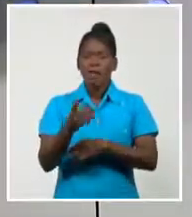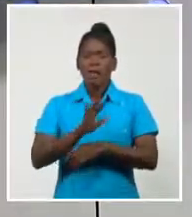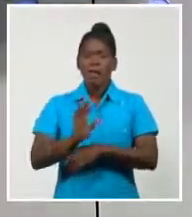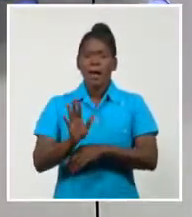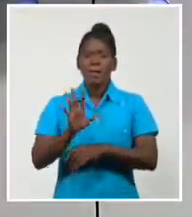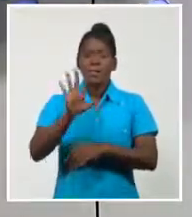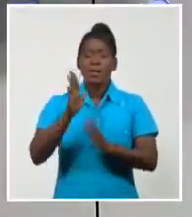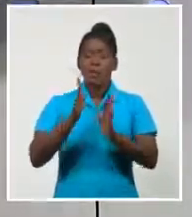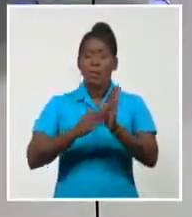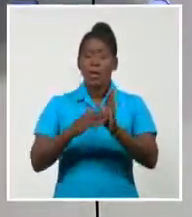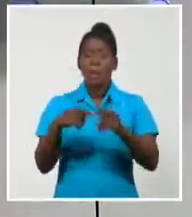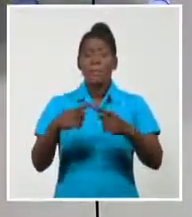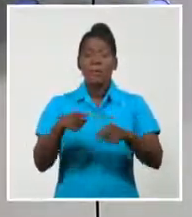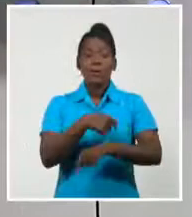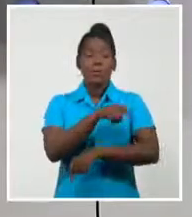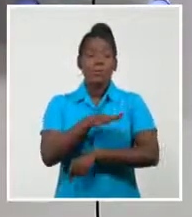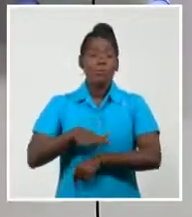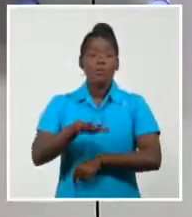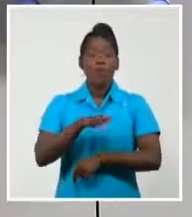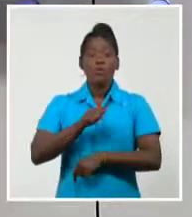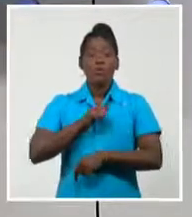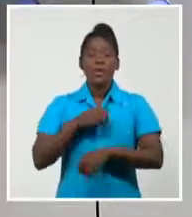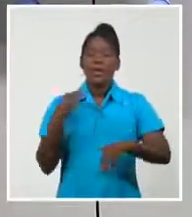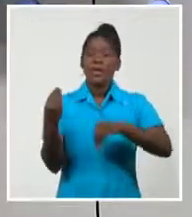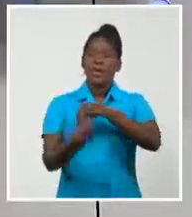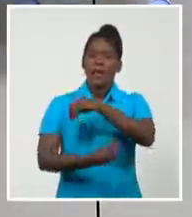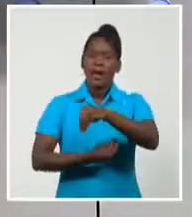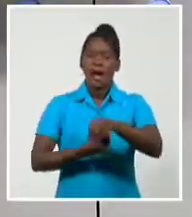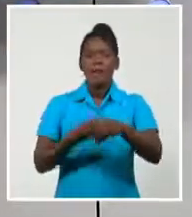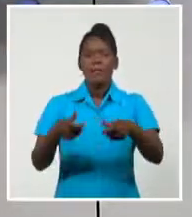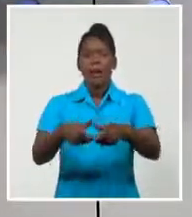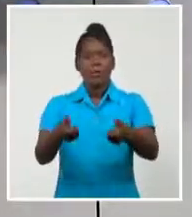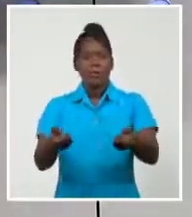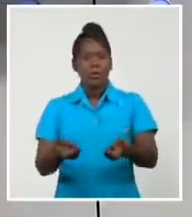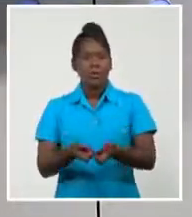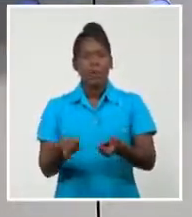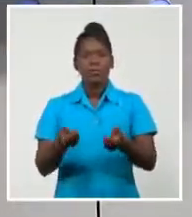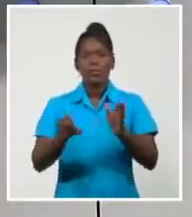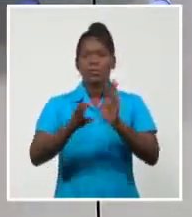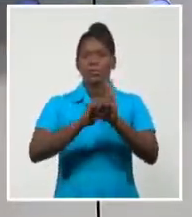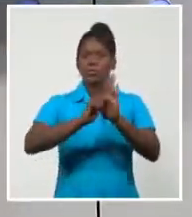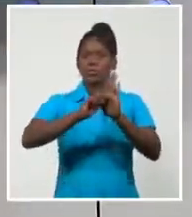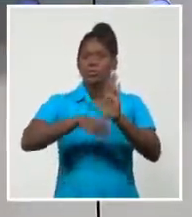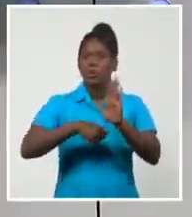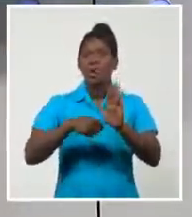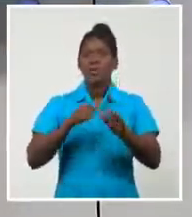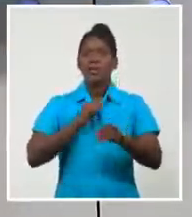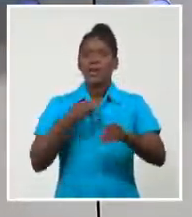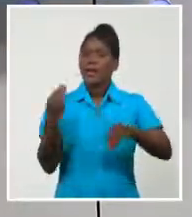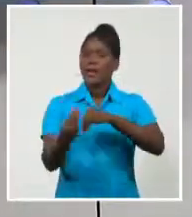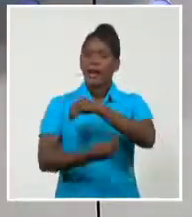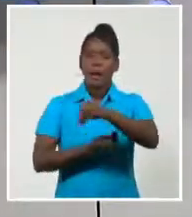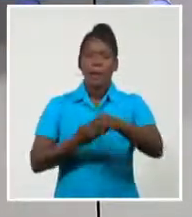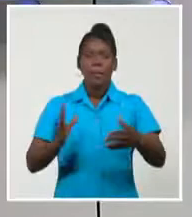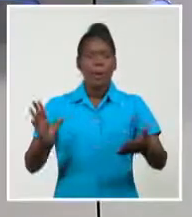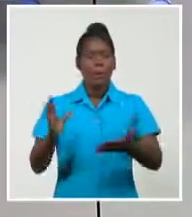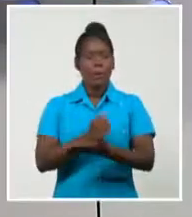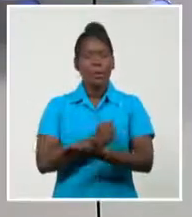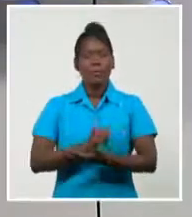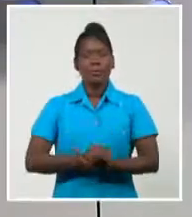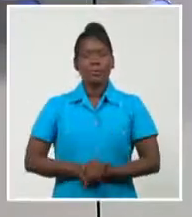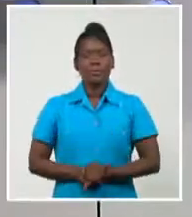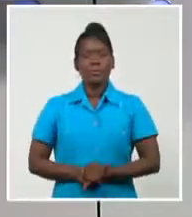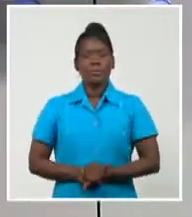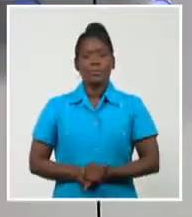cambios en la Constitución, cambios en el Congreso, en otras palabras, arrancar el mal de raíz. Uno de los problemas